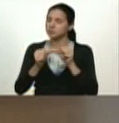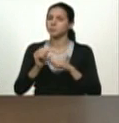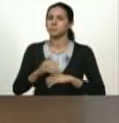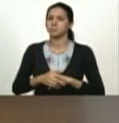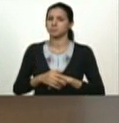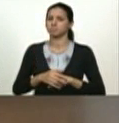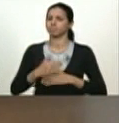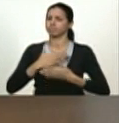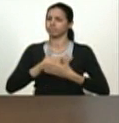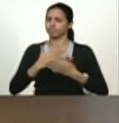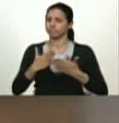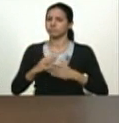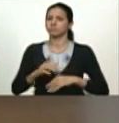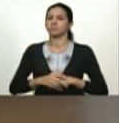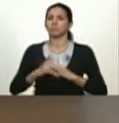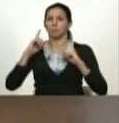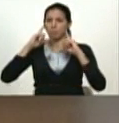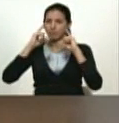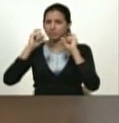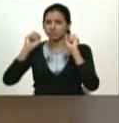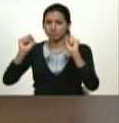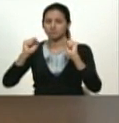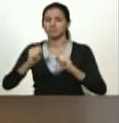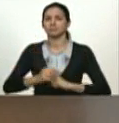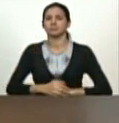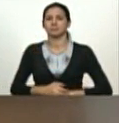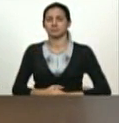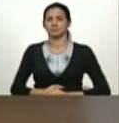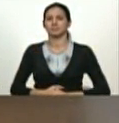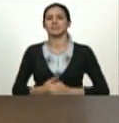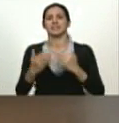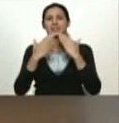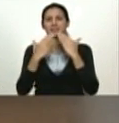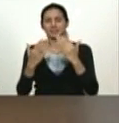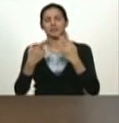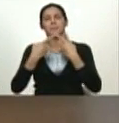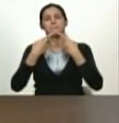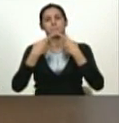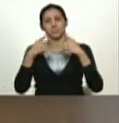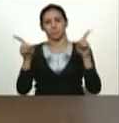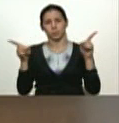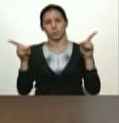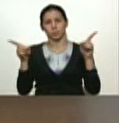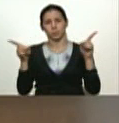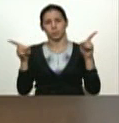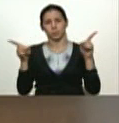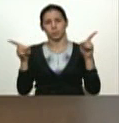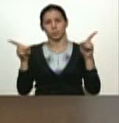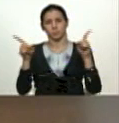vocación su carrera y su fuerza y le agradezco públicamente que